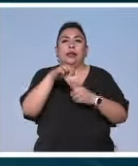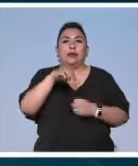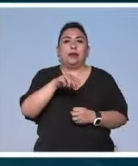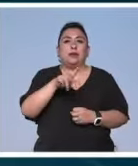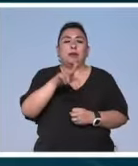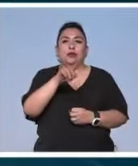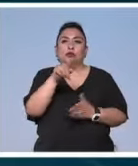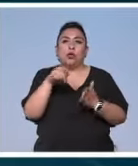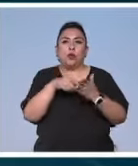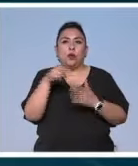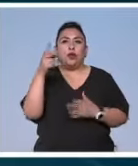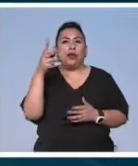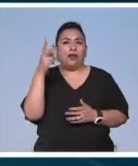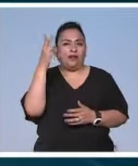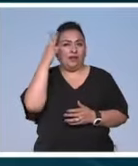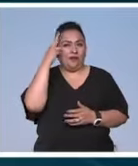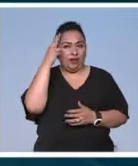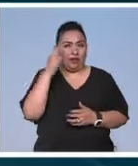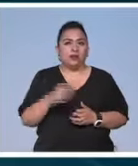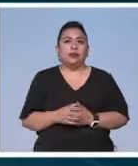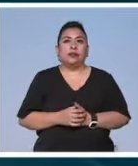Ponce del Palacio de Bellas Artes.